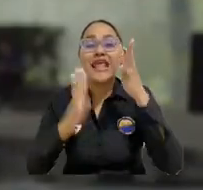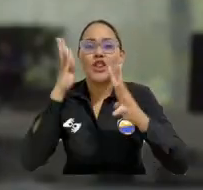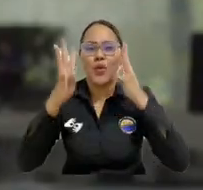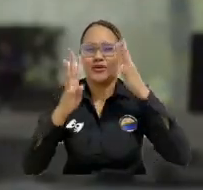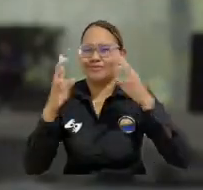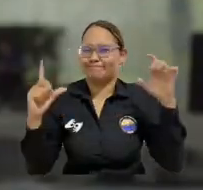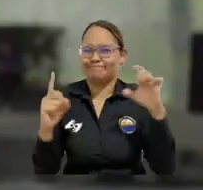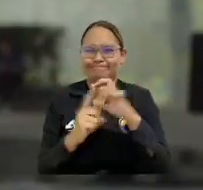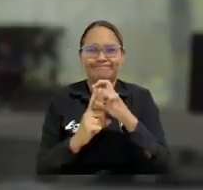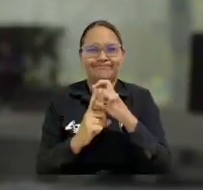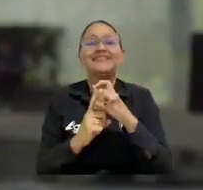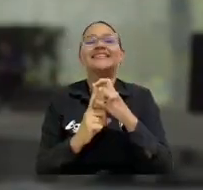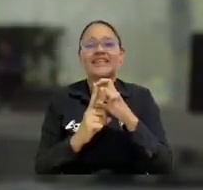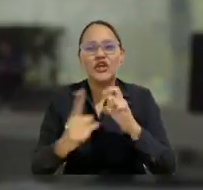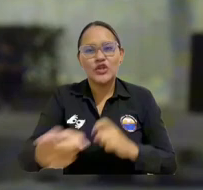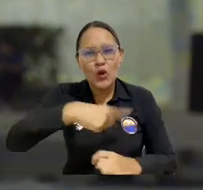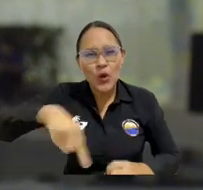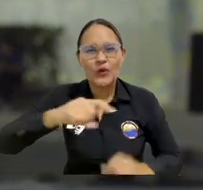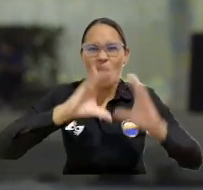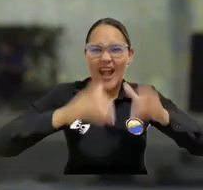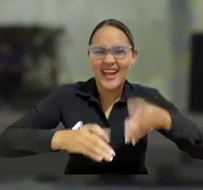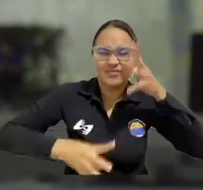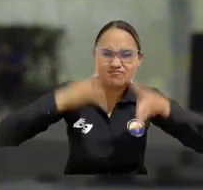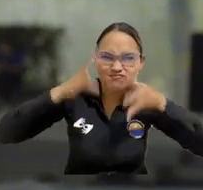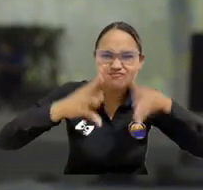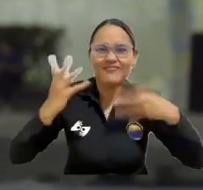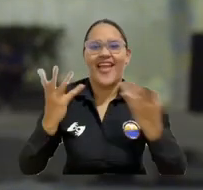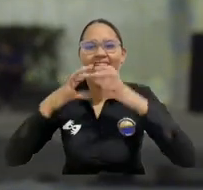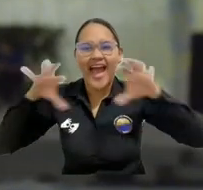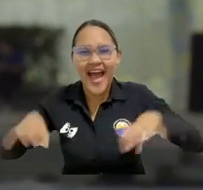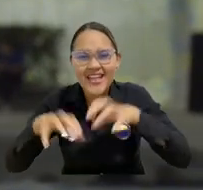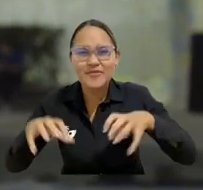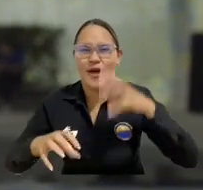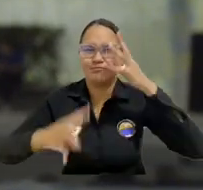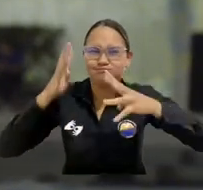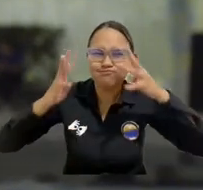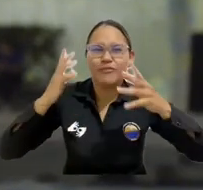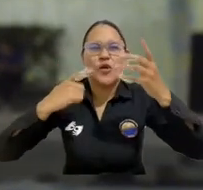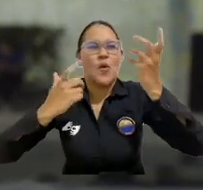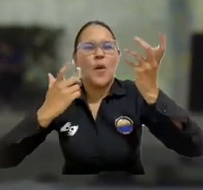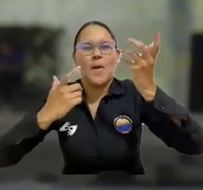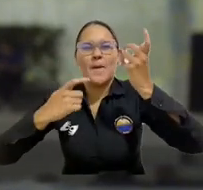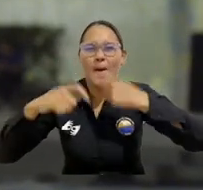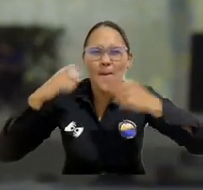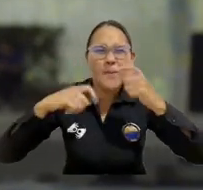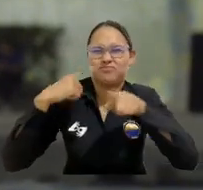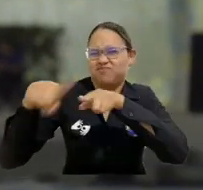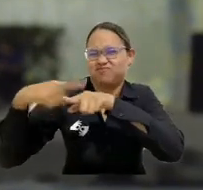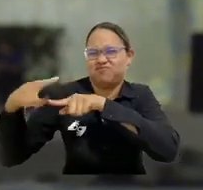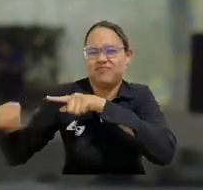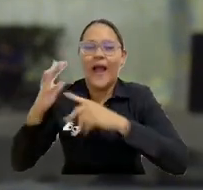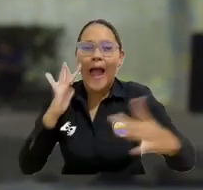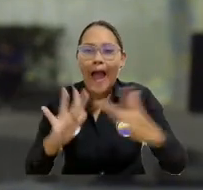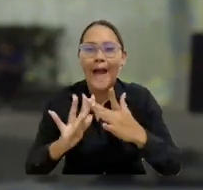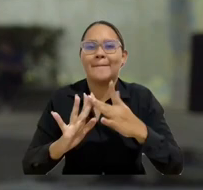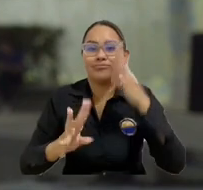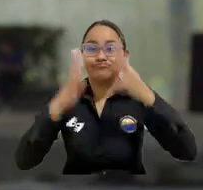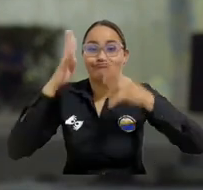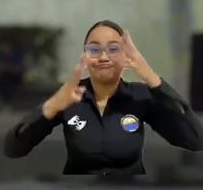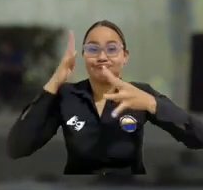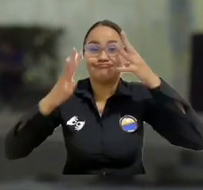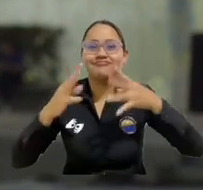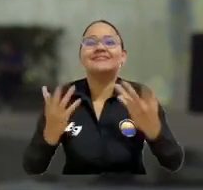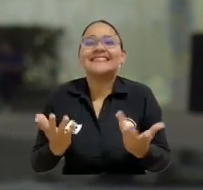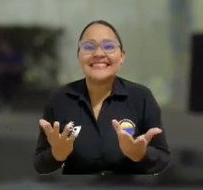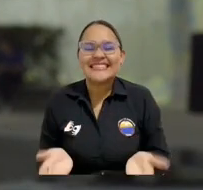palabra clave va a ser innovación. Estamos innovando educativamente nuestras clases, innovando las actividades de networking y de